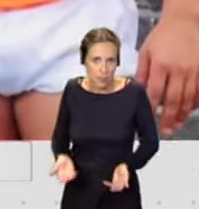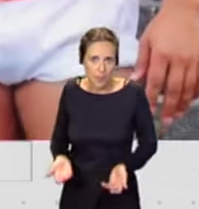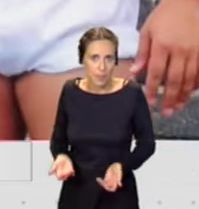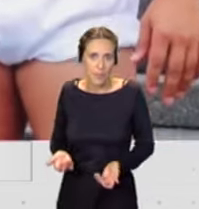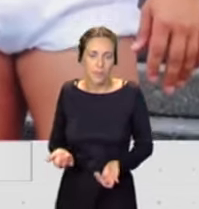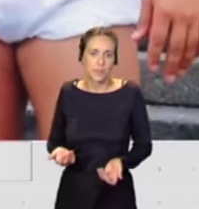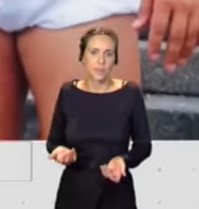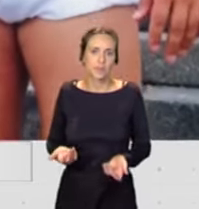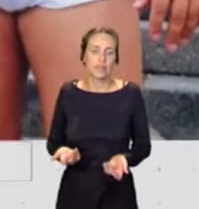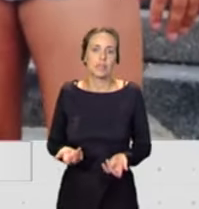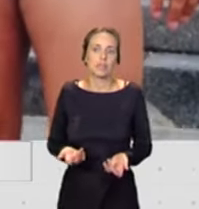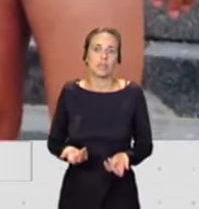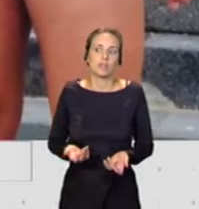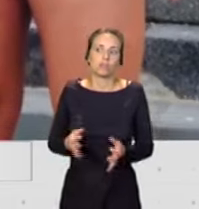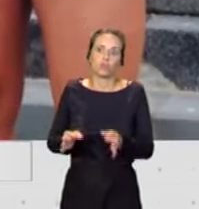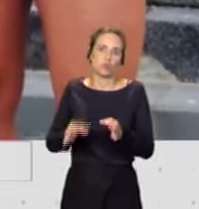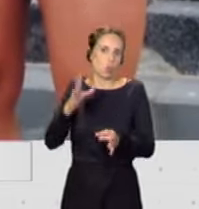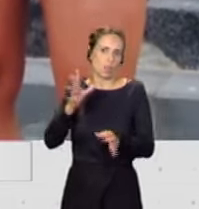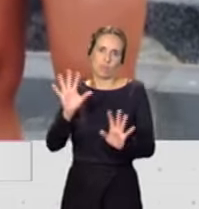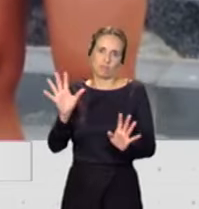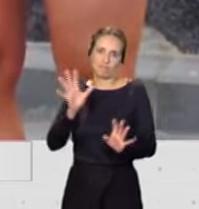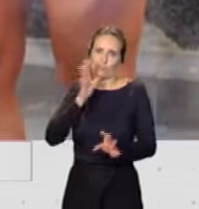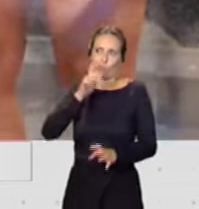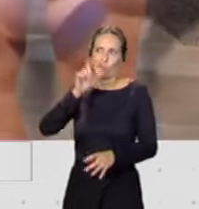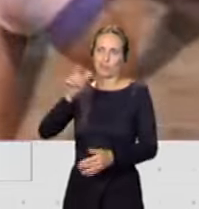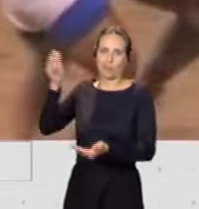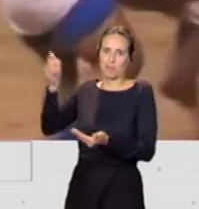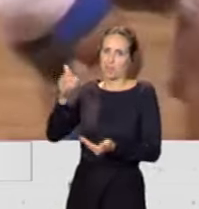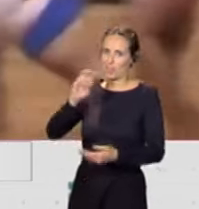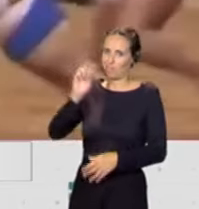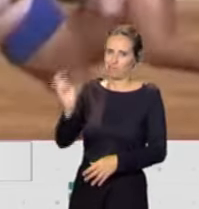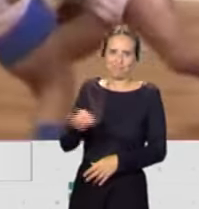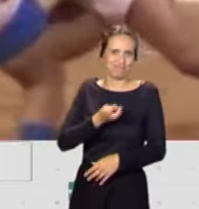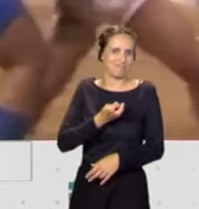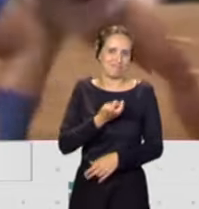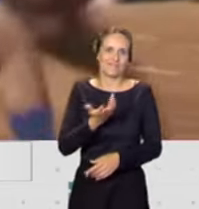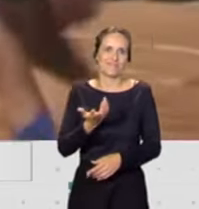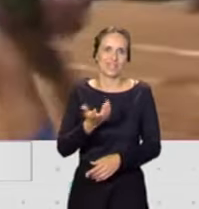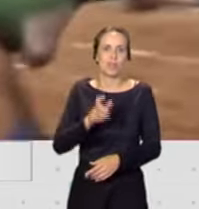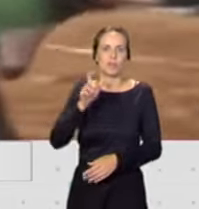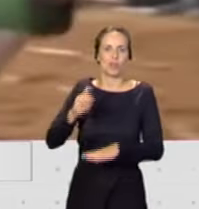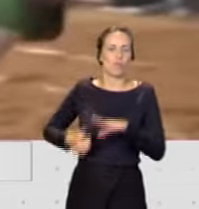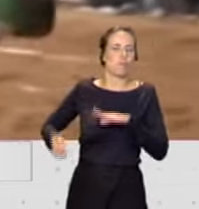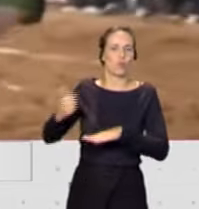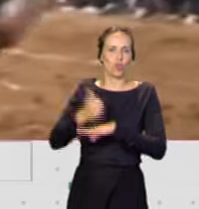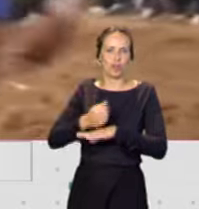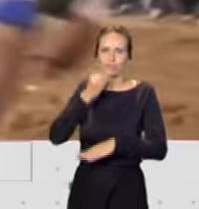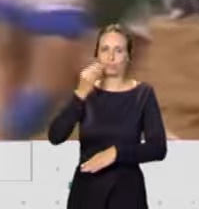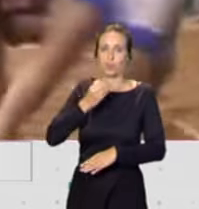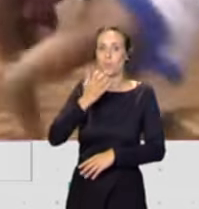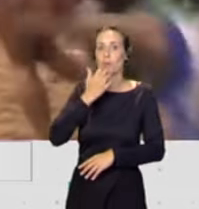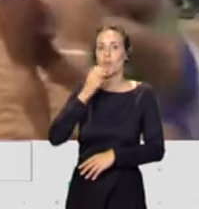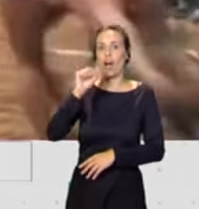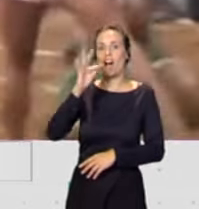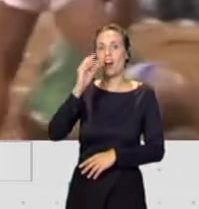suerte de que van a haber muchos invitados, van a venir pues grandes puntales como Alejandro